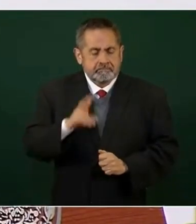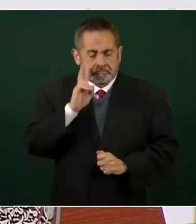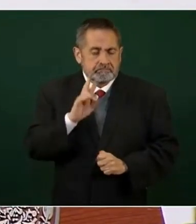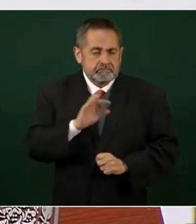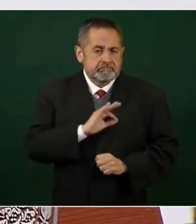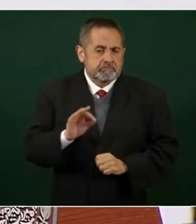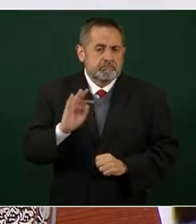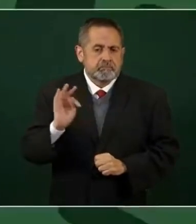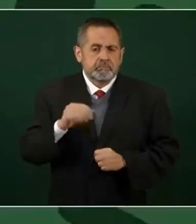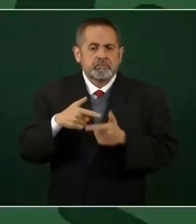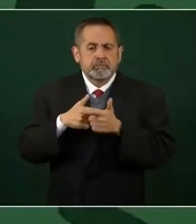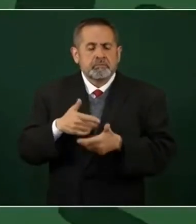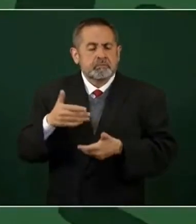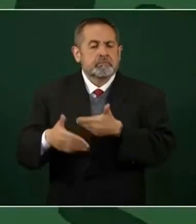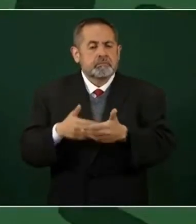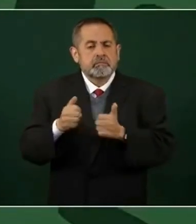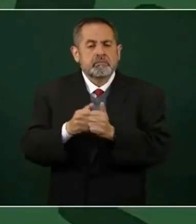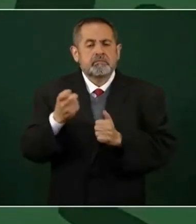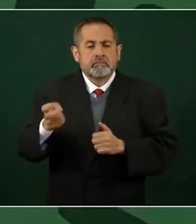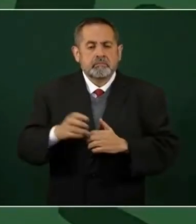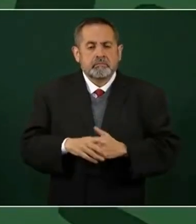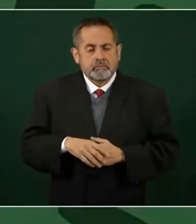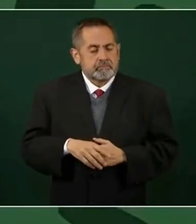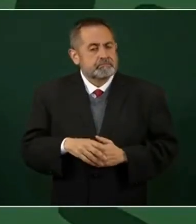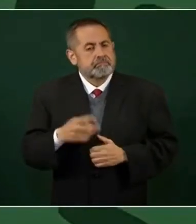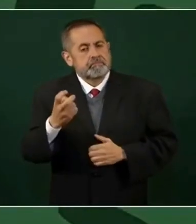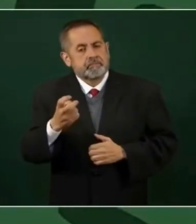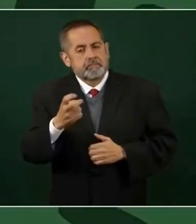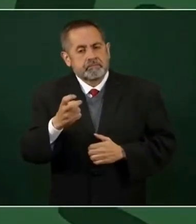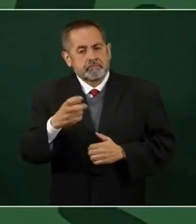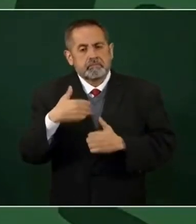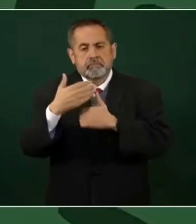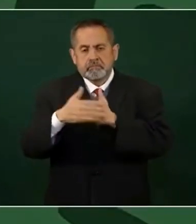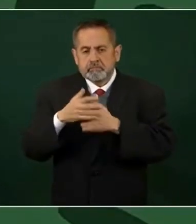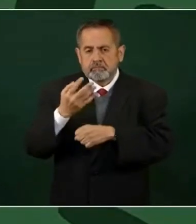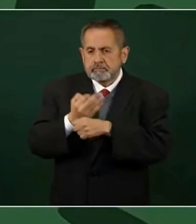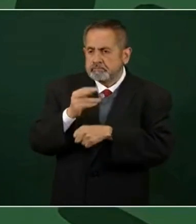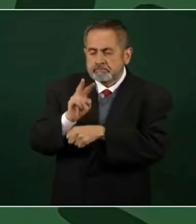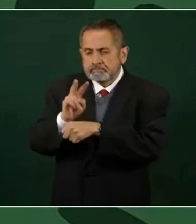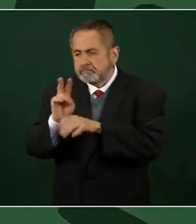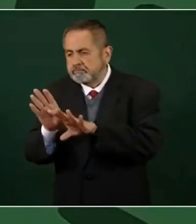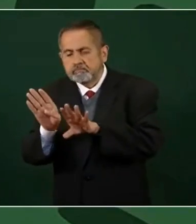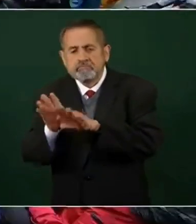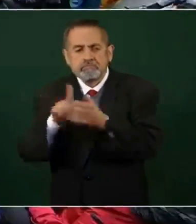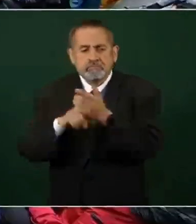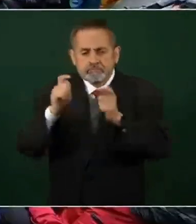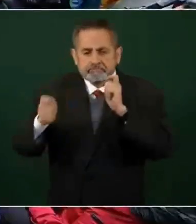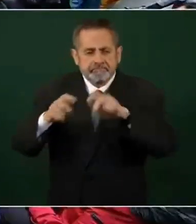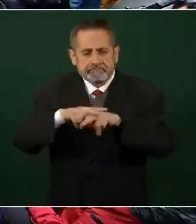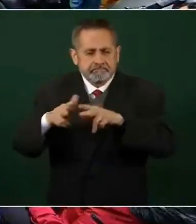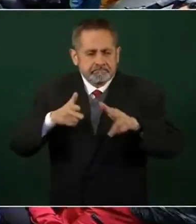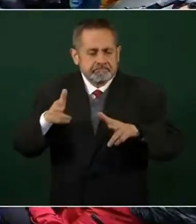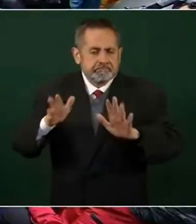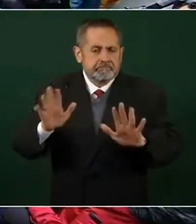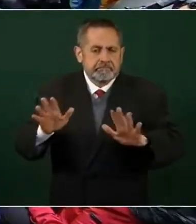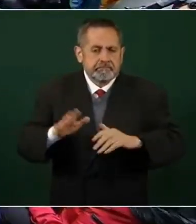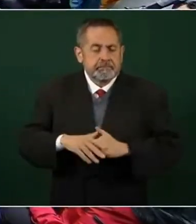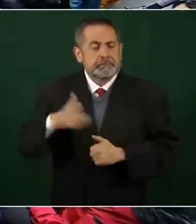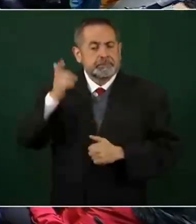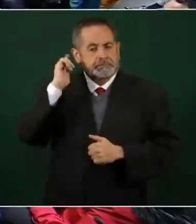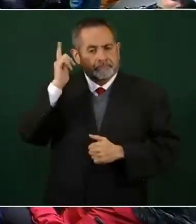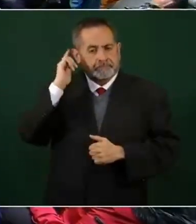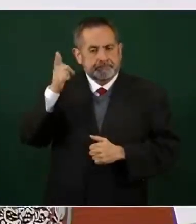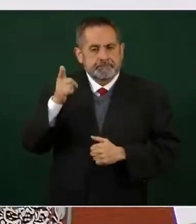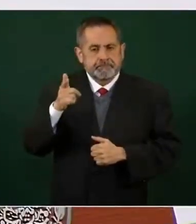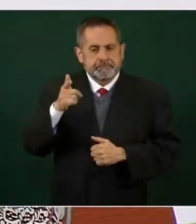Podríamos continuar con eso. Y ahora vamos a la supervisión del tren. Ojalá